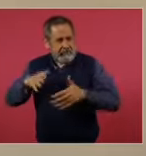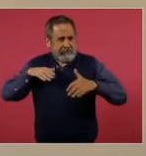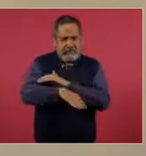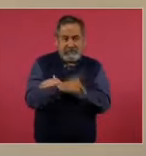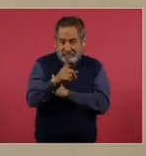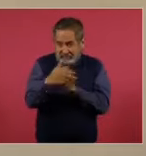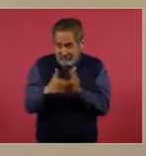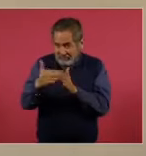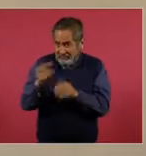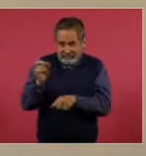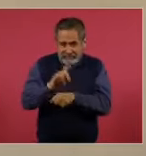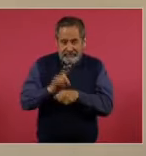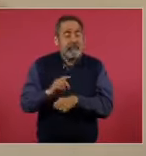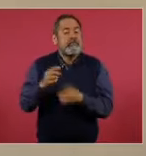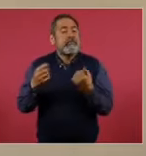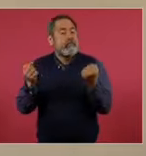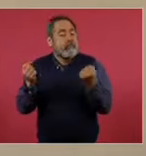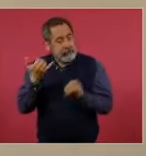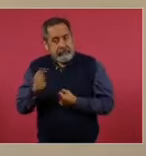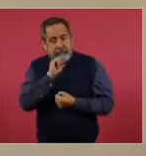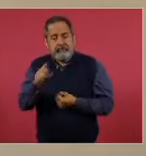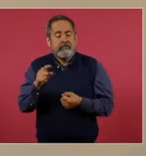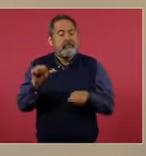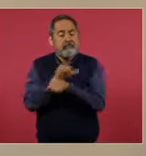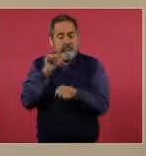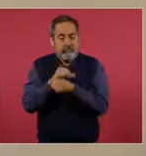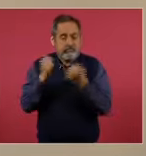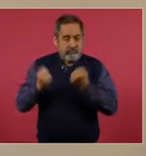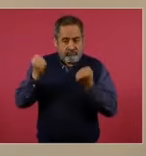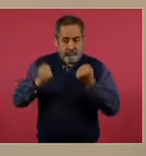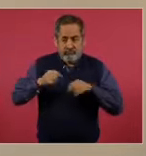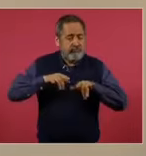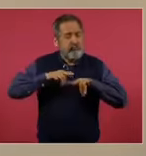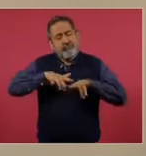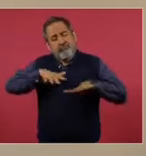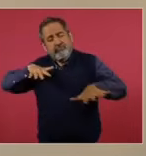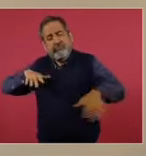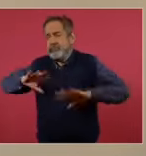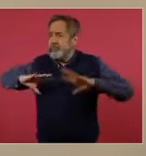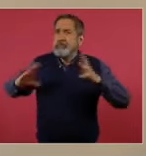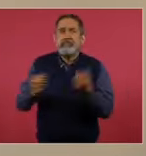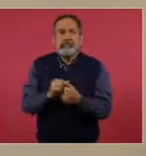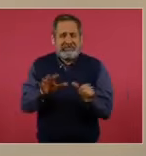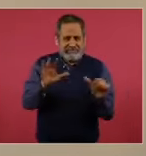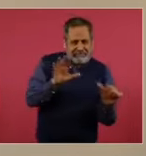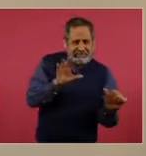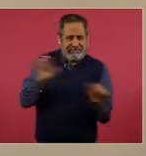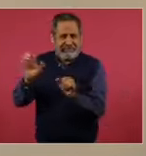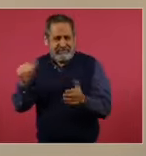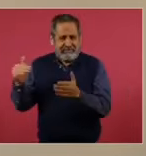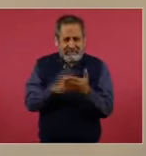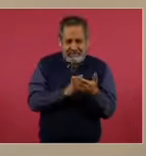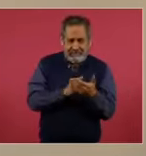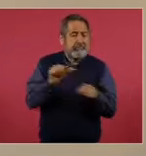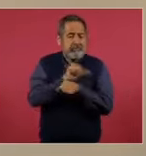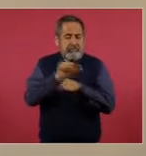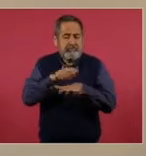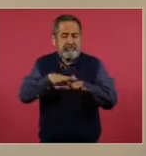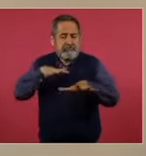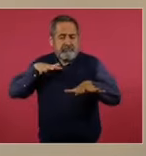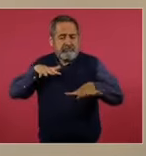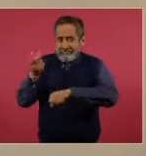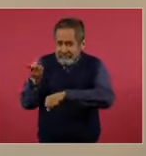y transitan alrededor de 600 mil vehículos